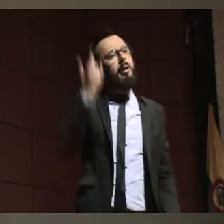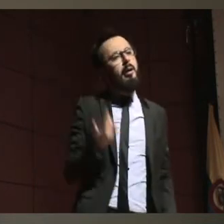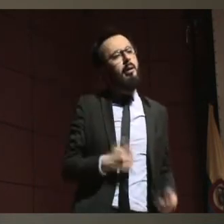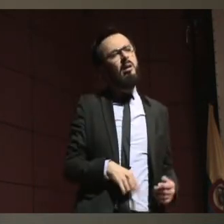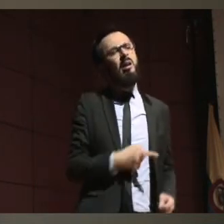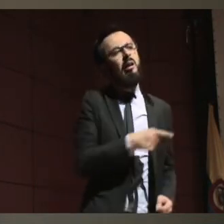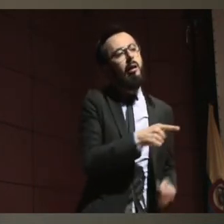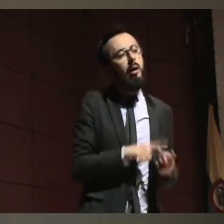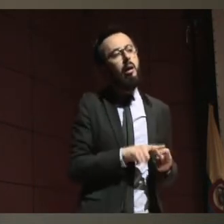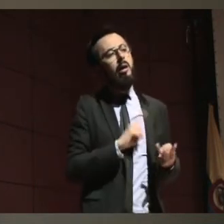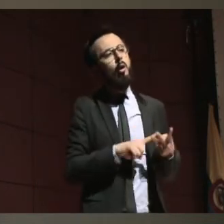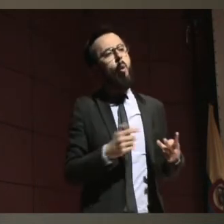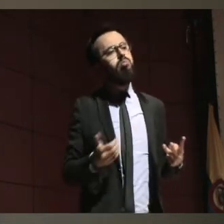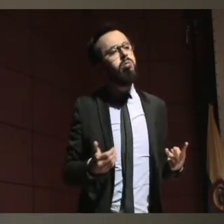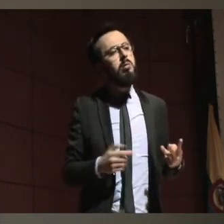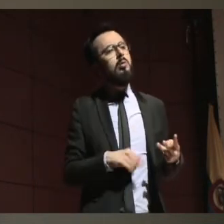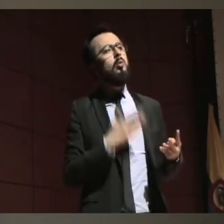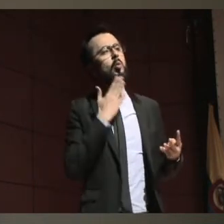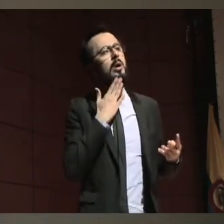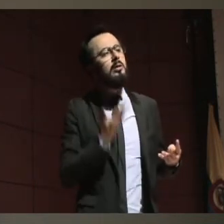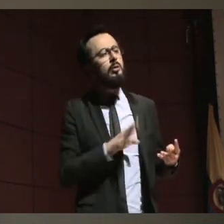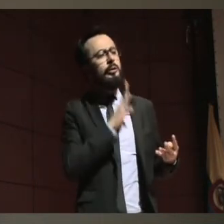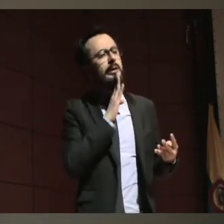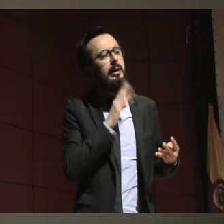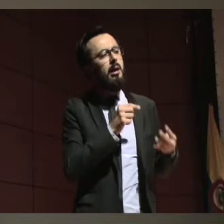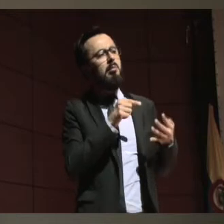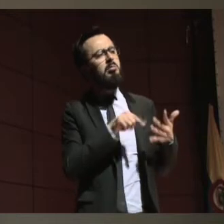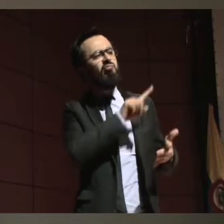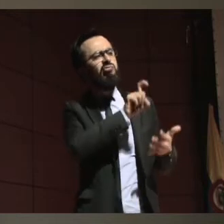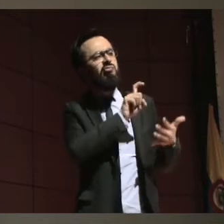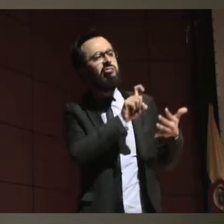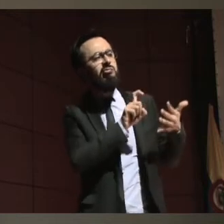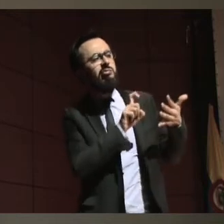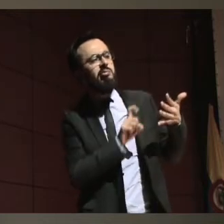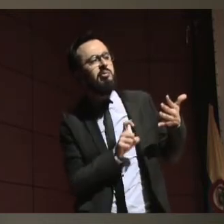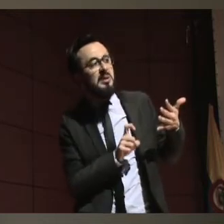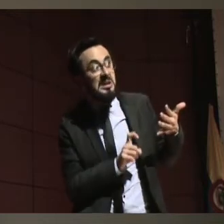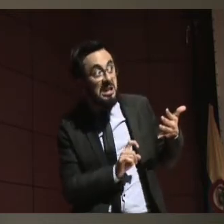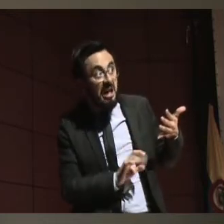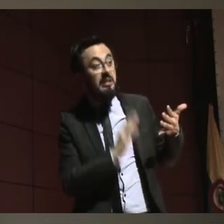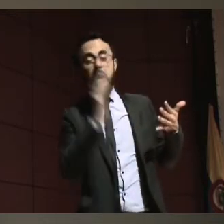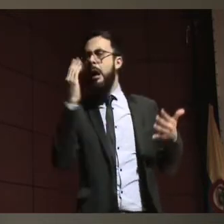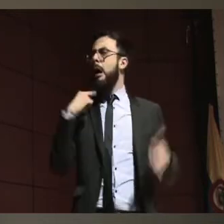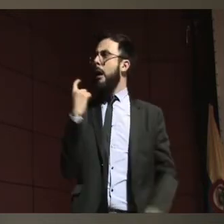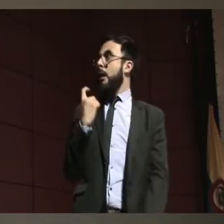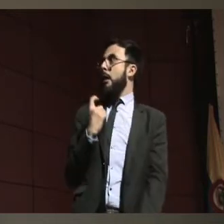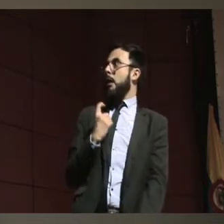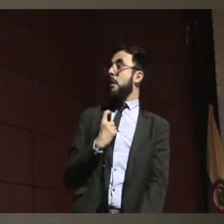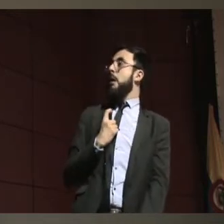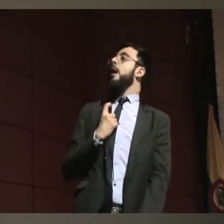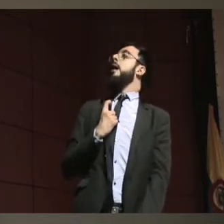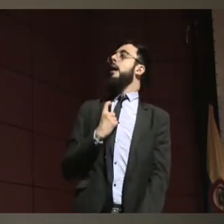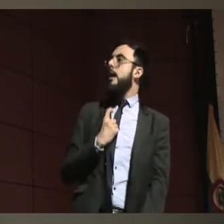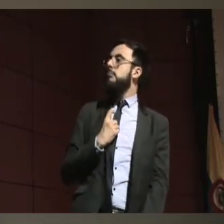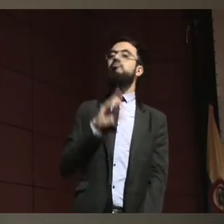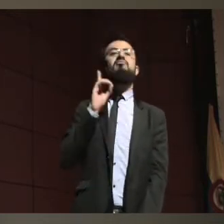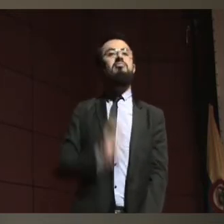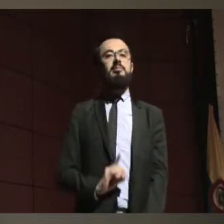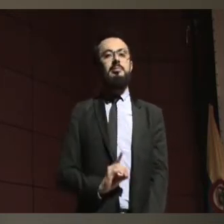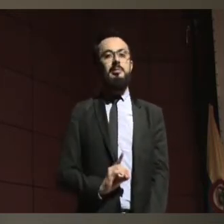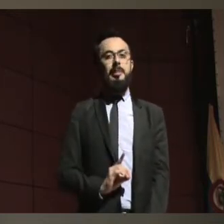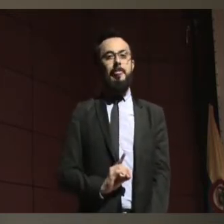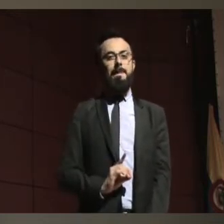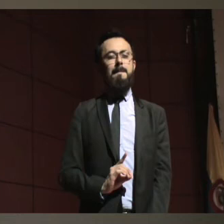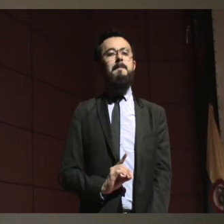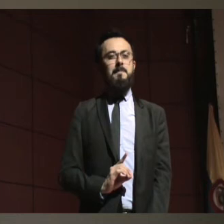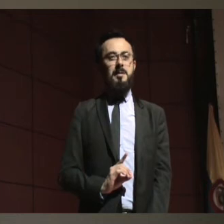El tema es cómo generamos que este mismo proceso se dé a través del tiempo y se dé